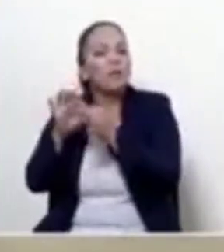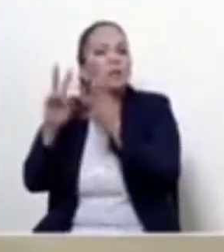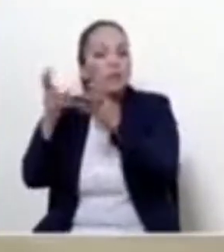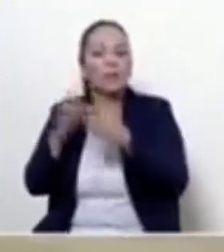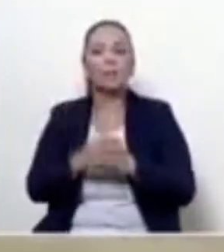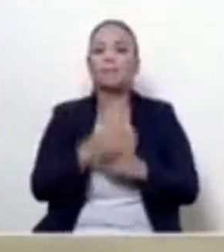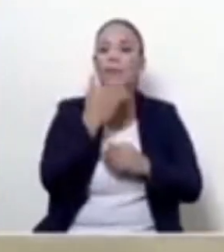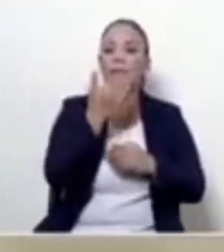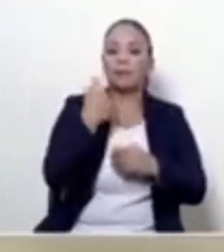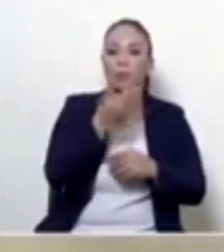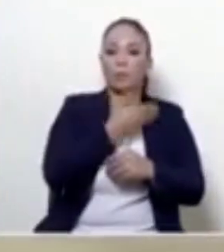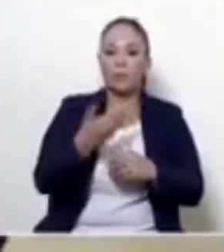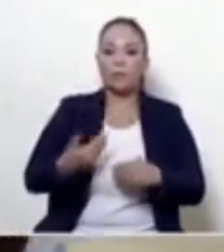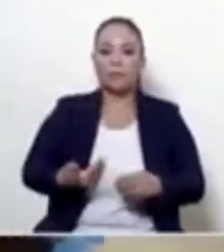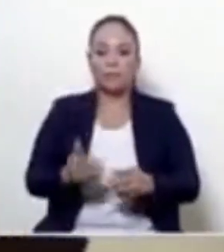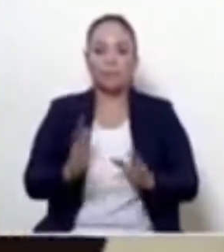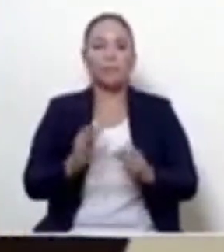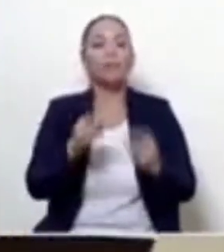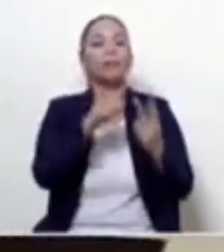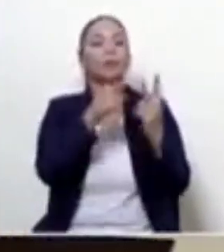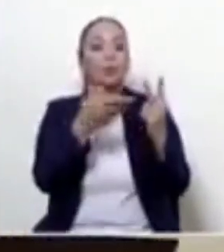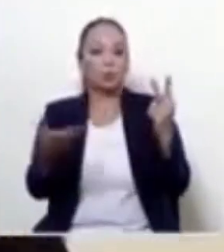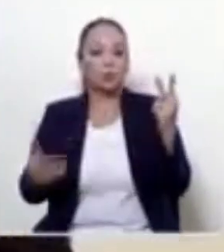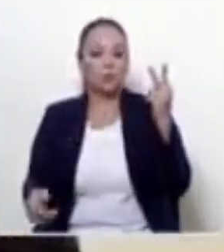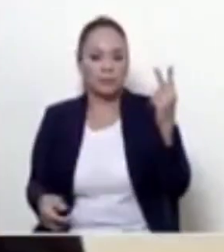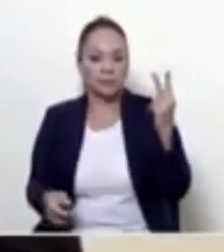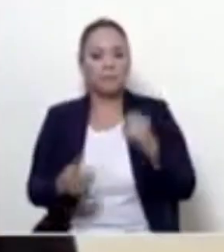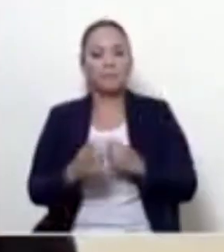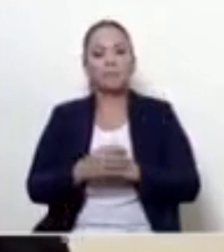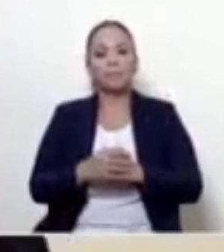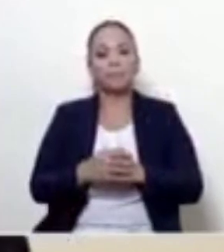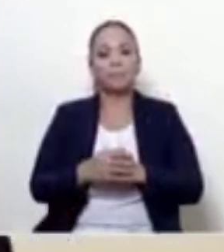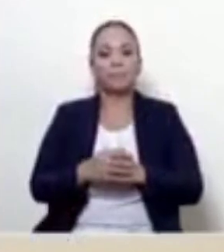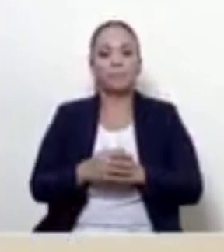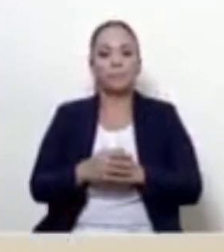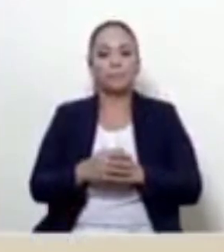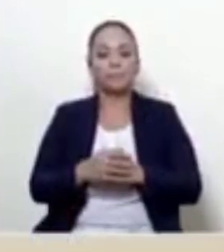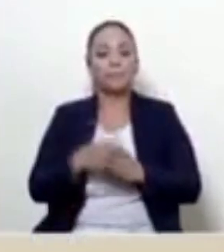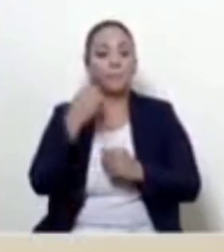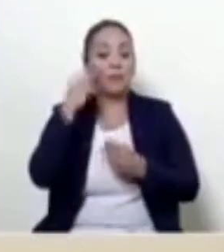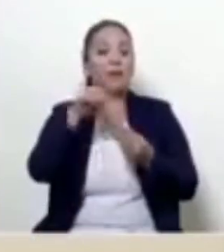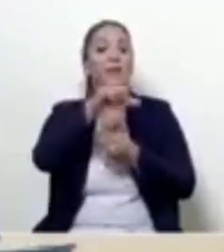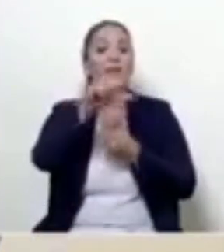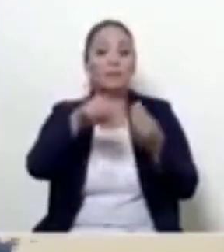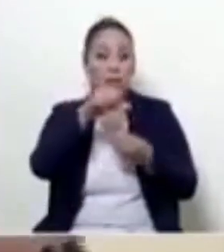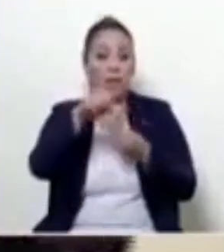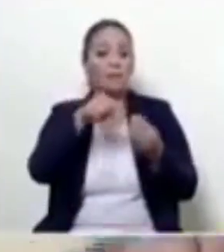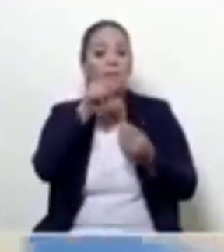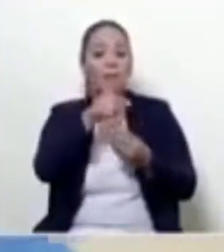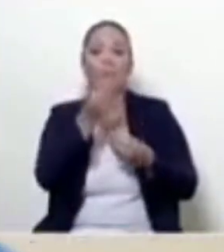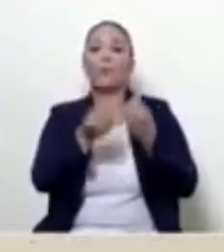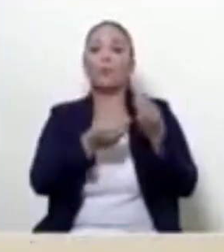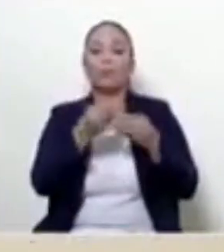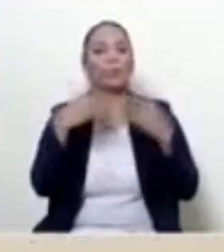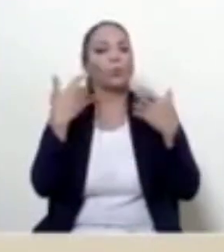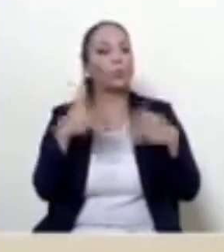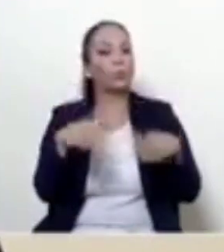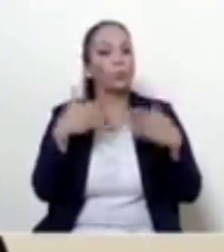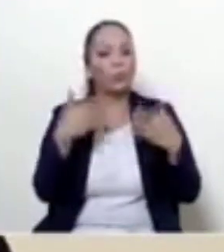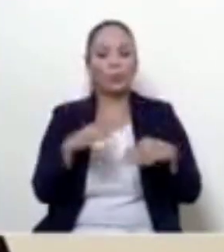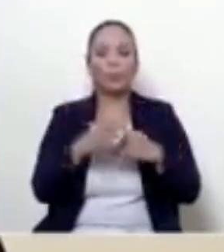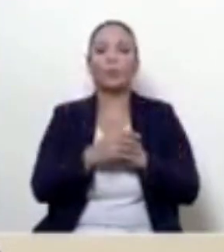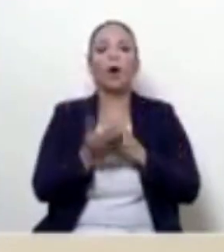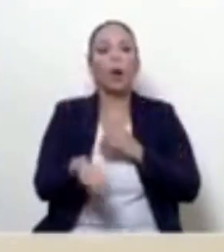Gracias, presidente. Dos cosas. Efectivamente, el aceite ha sido uno de los tantos bienes que ha tenido